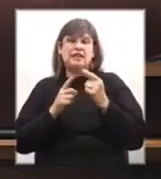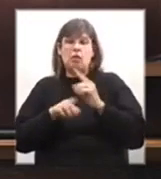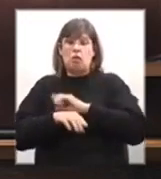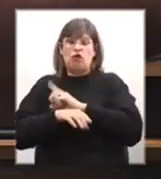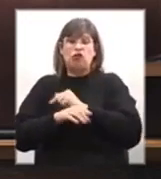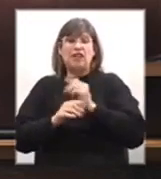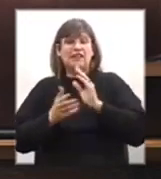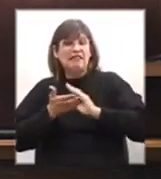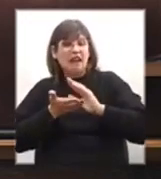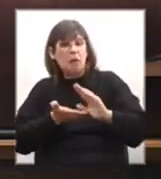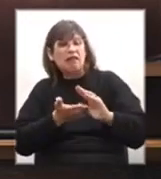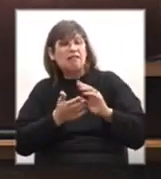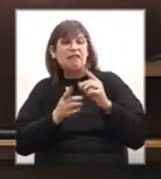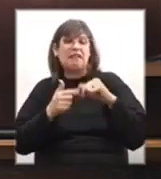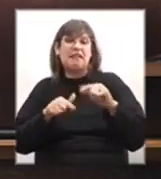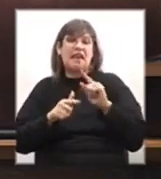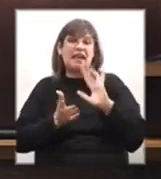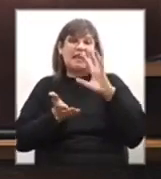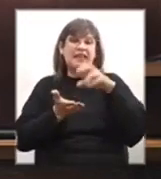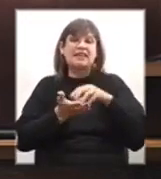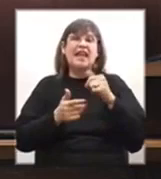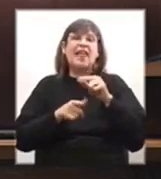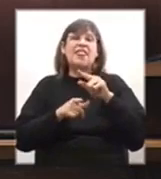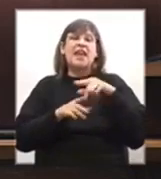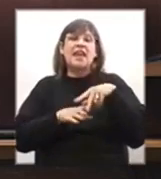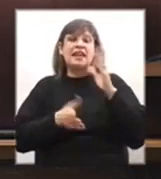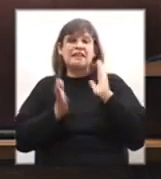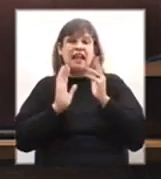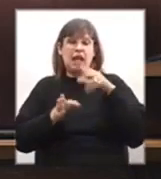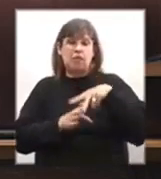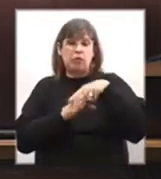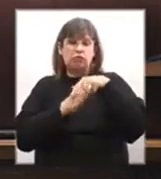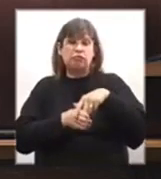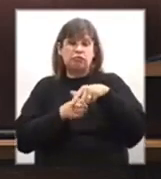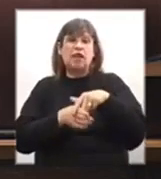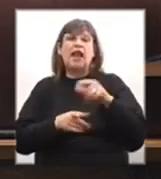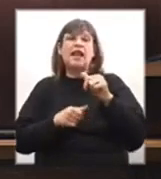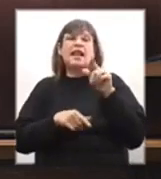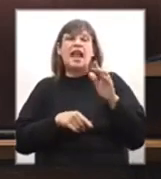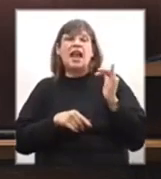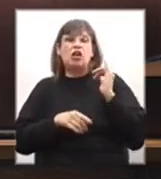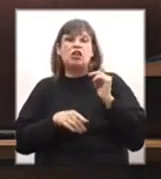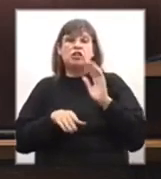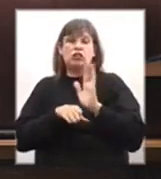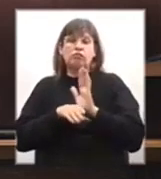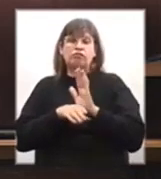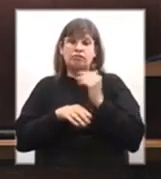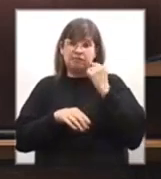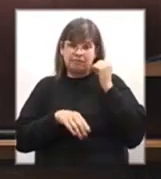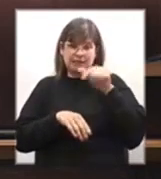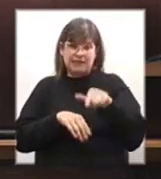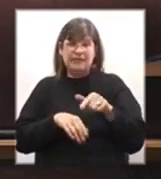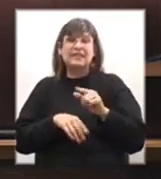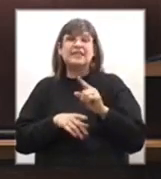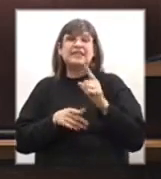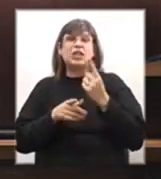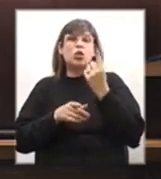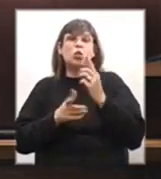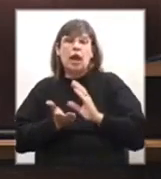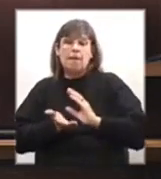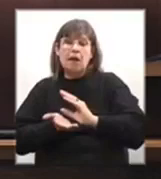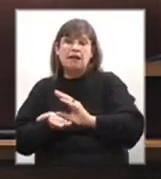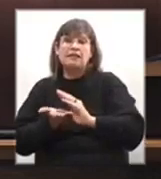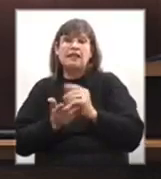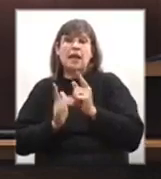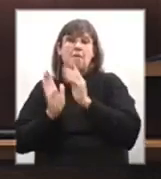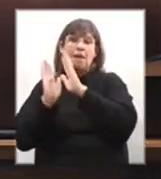actualmente está recibiendo el centro de quinoterapia El Tornado en Colonia Comopolita y una partida